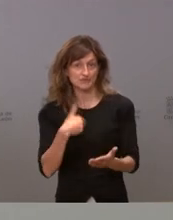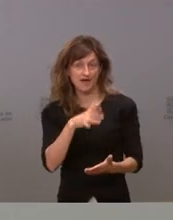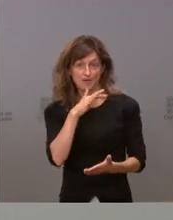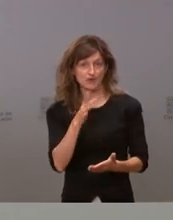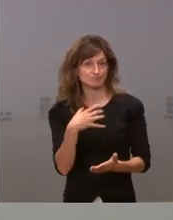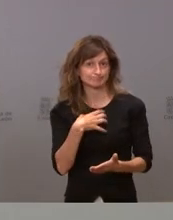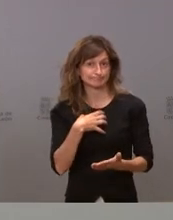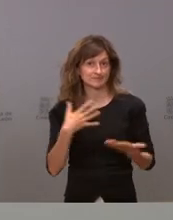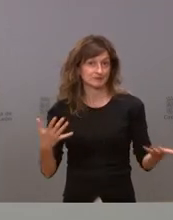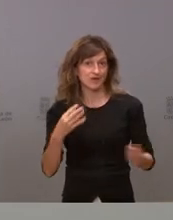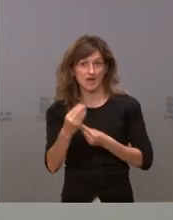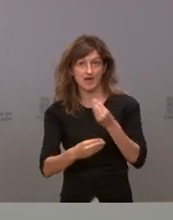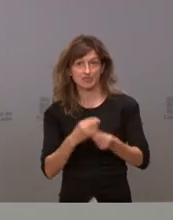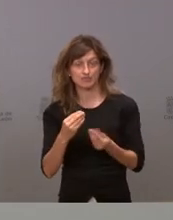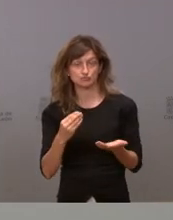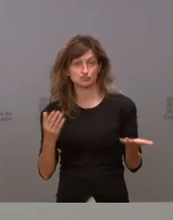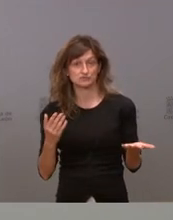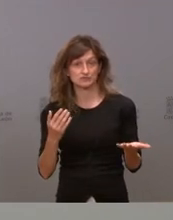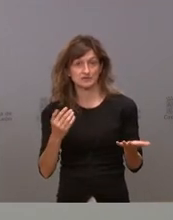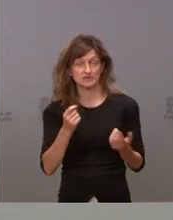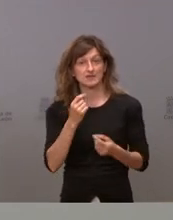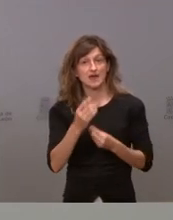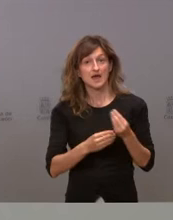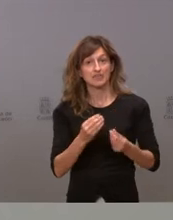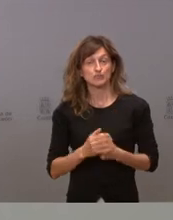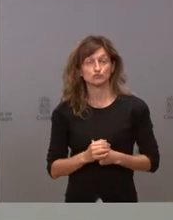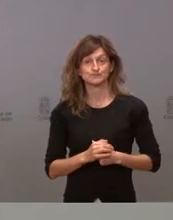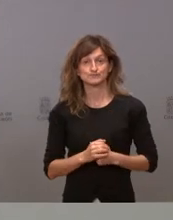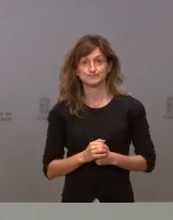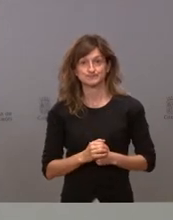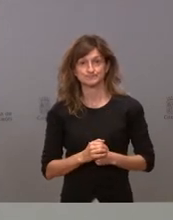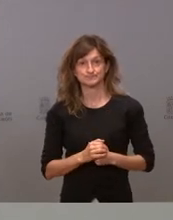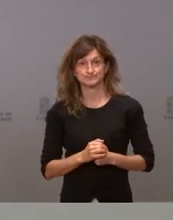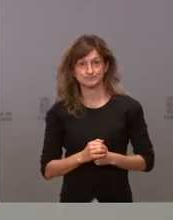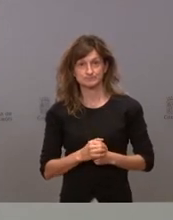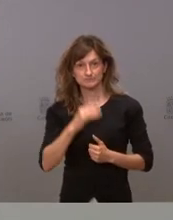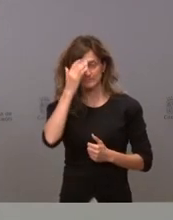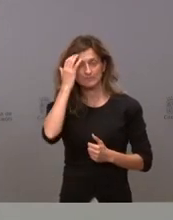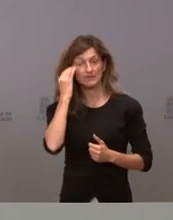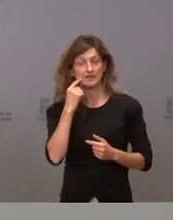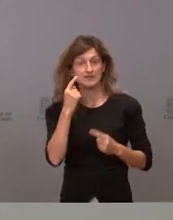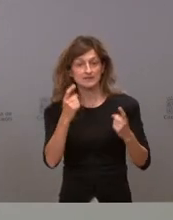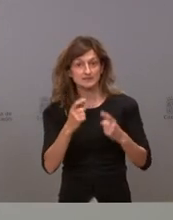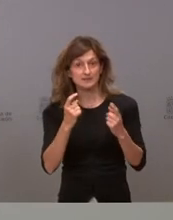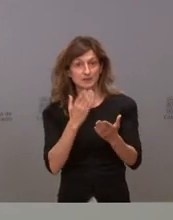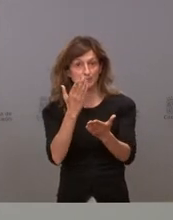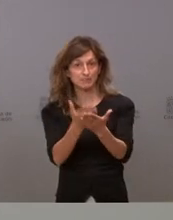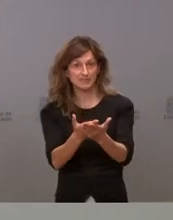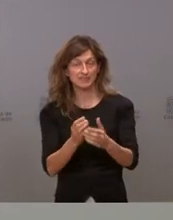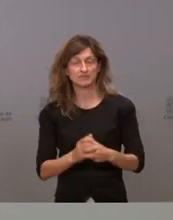tememos es que vamos a desplazar el ocio de unos sitios a otros pero solicitamos